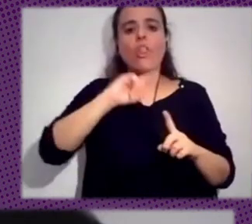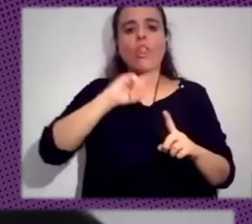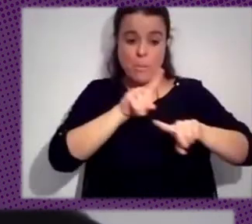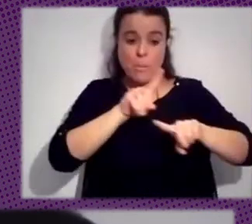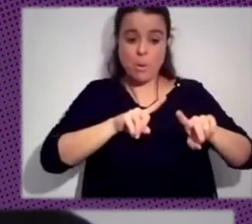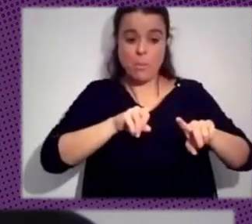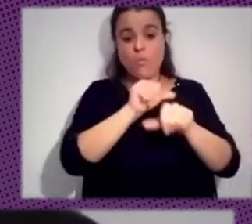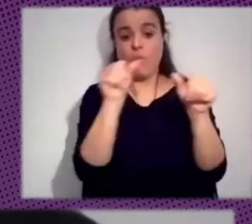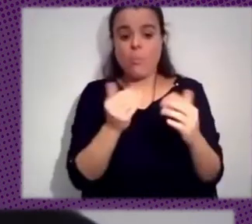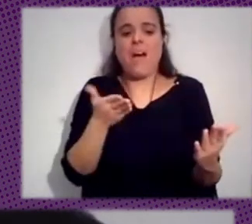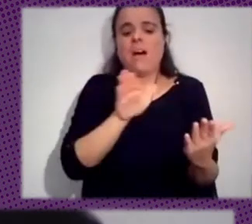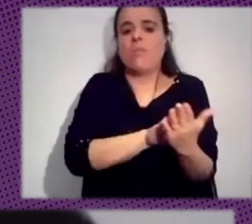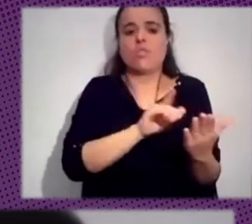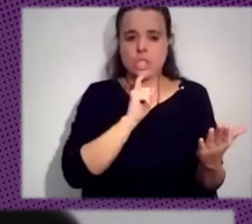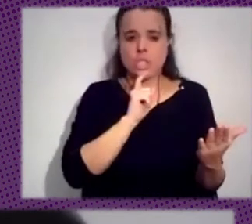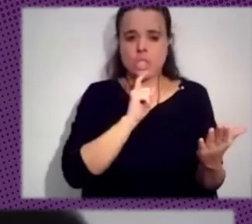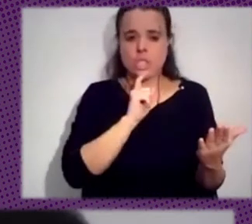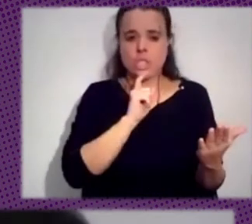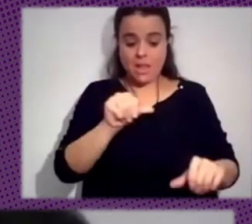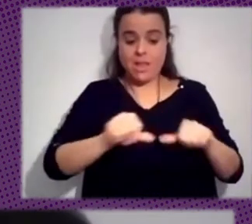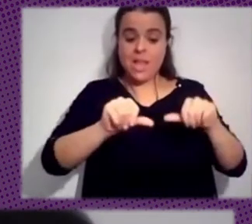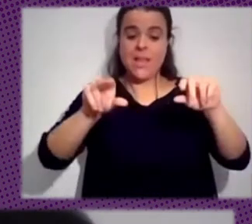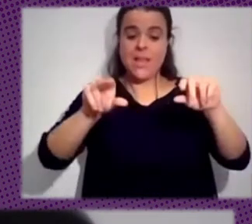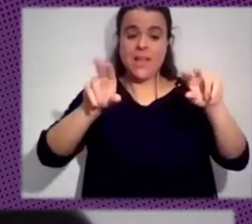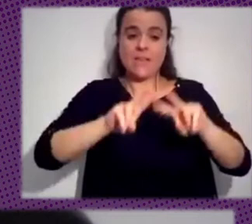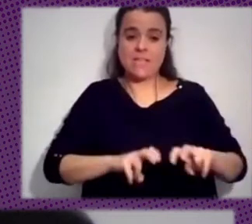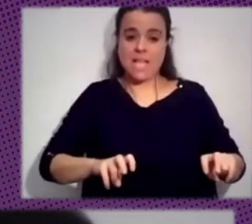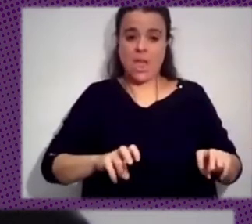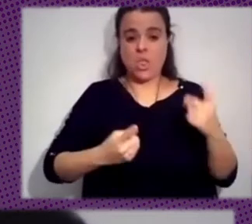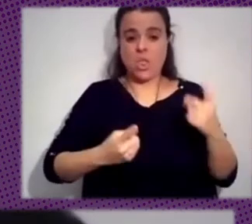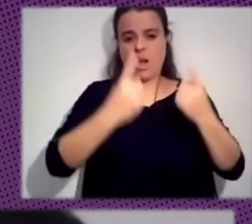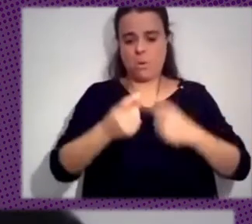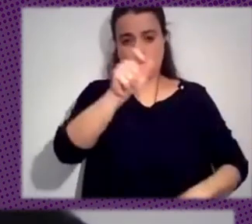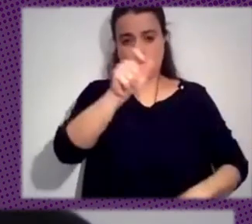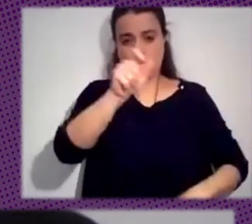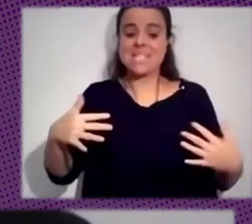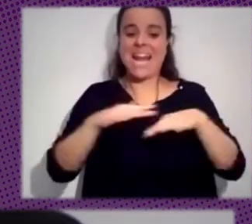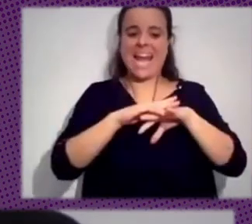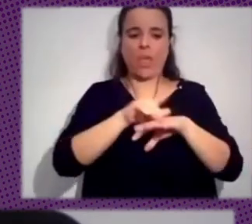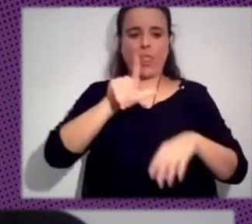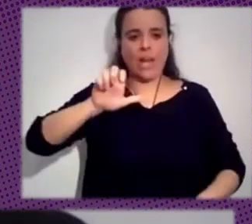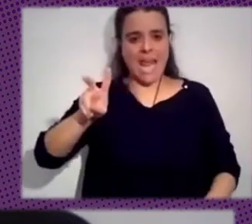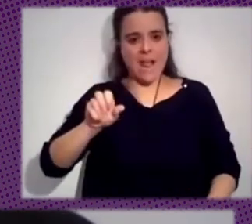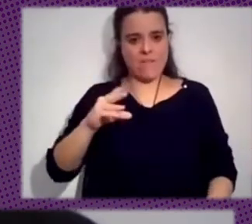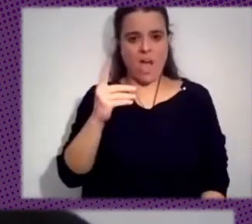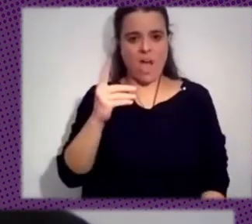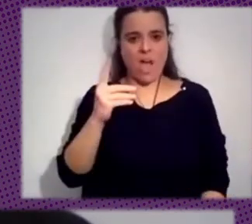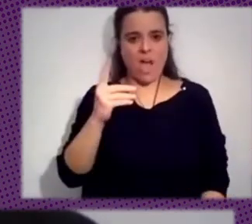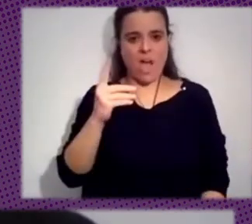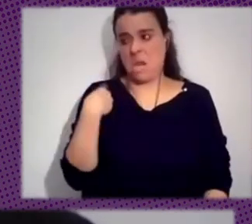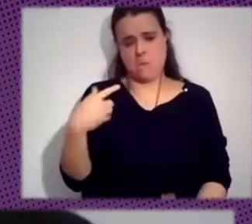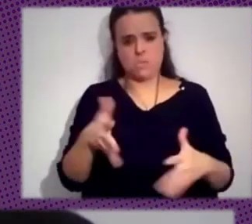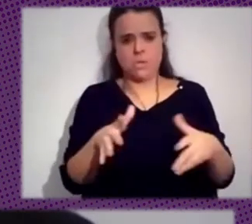afrontarlo viene de una investigación que hizo alguna de la gente que lanzó la arregladura al principio, hace como un año o así, de la opinión